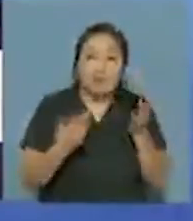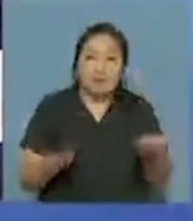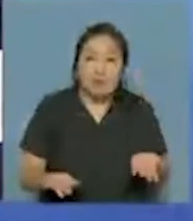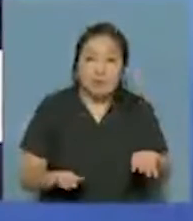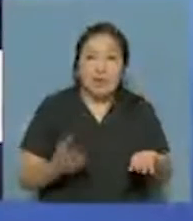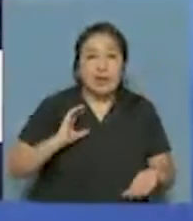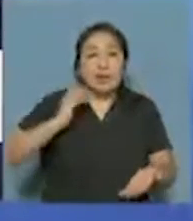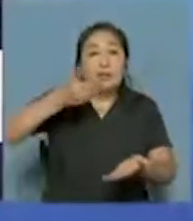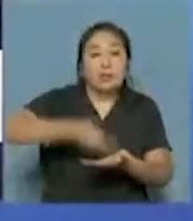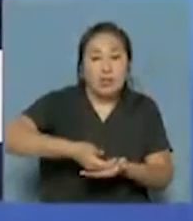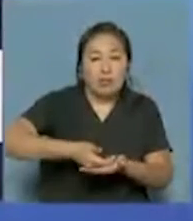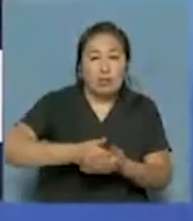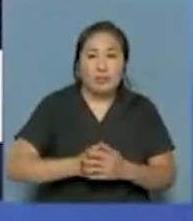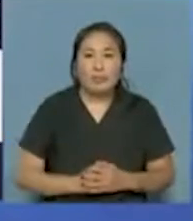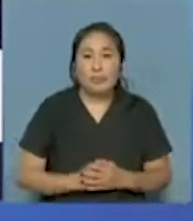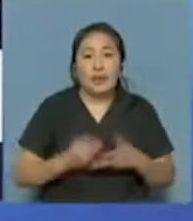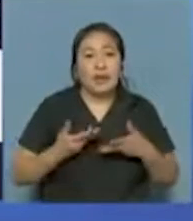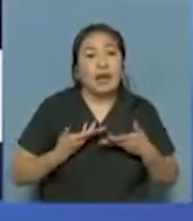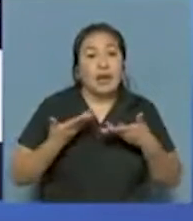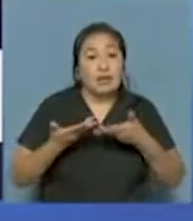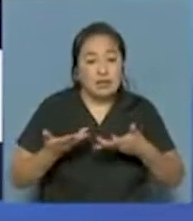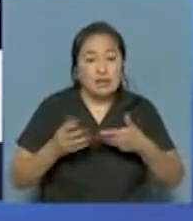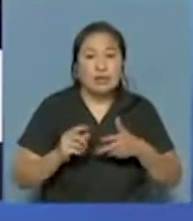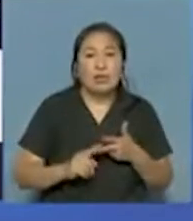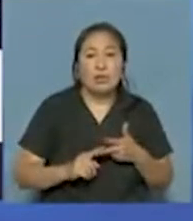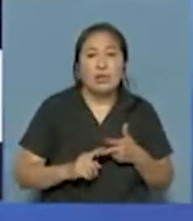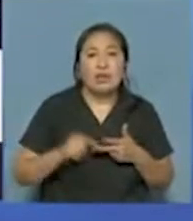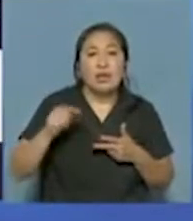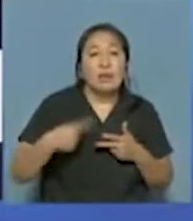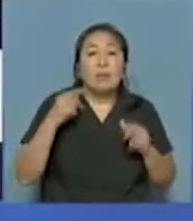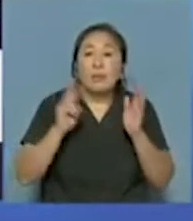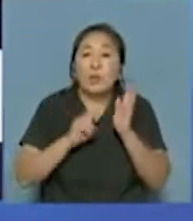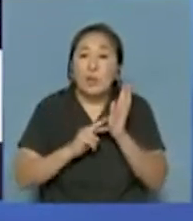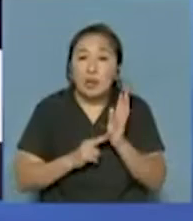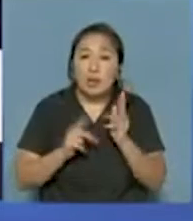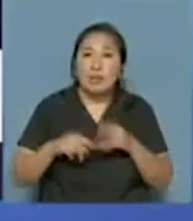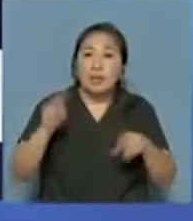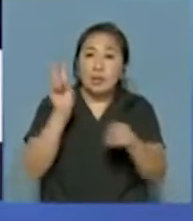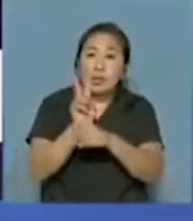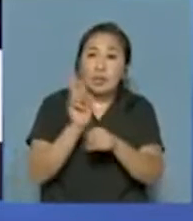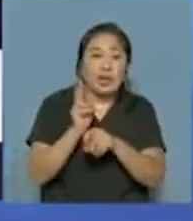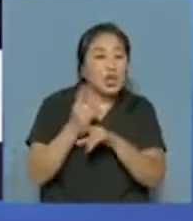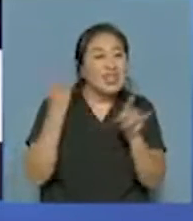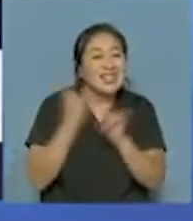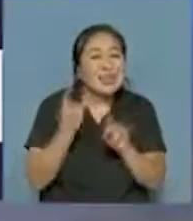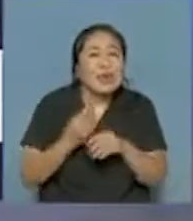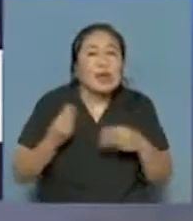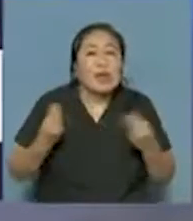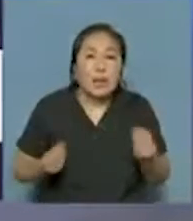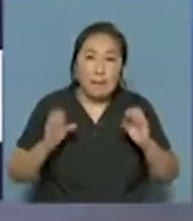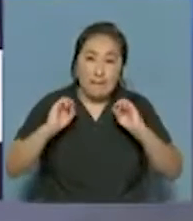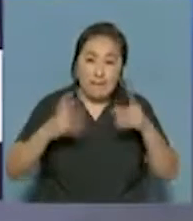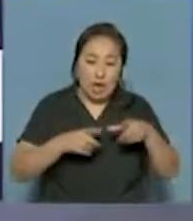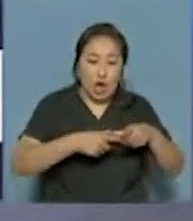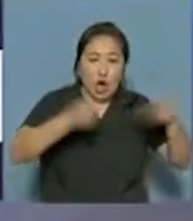inversión, atención, riesgo, y además el cuidado de tener siempre mejores